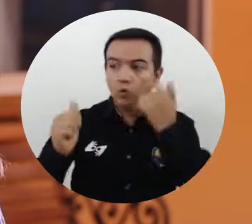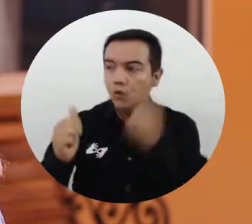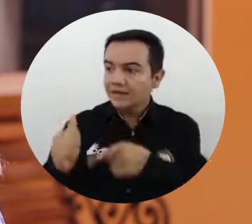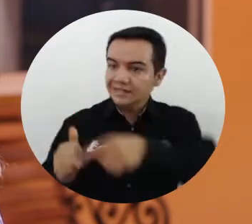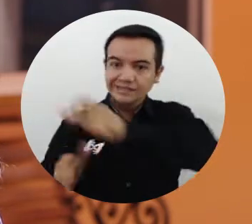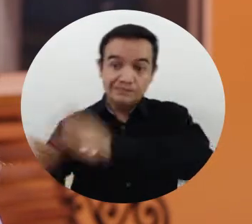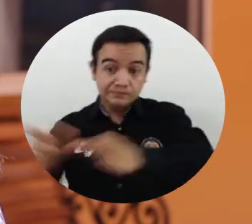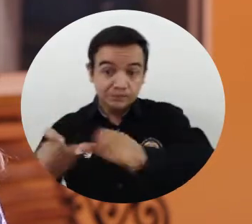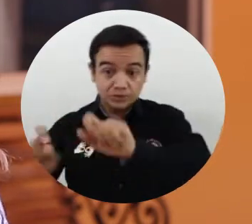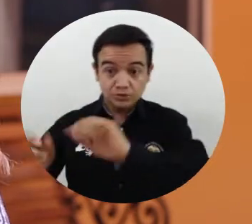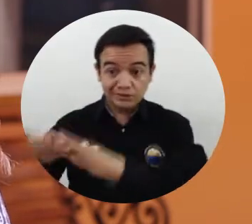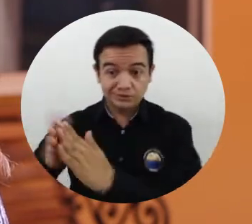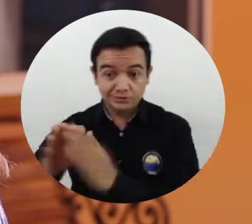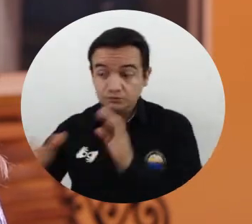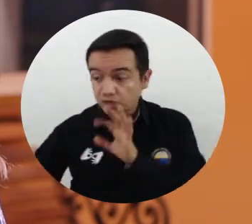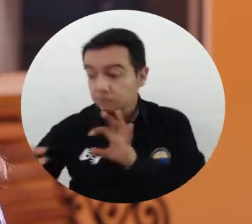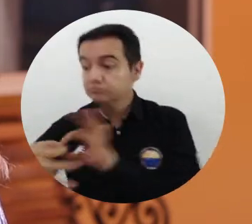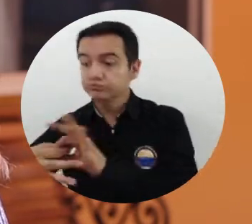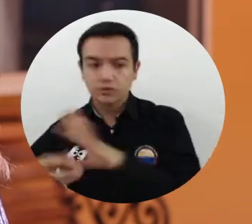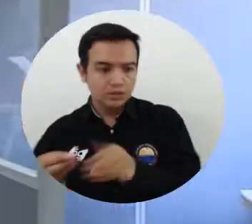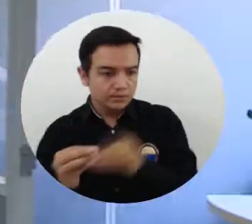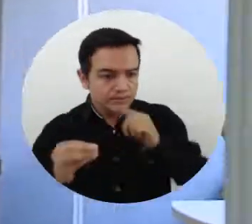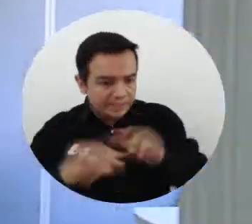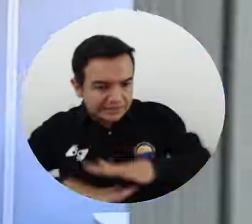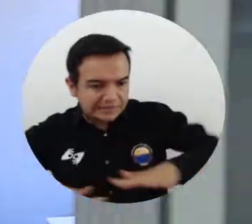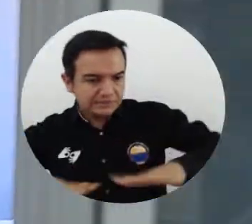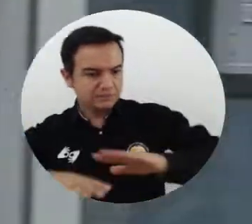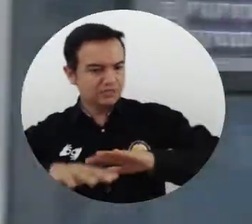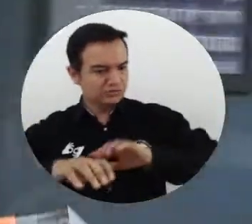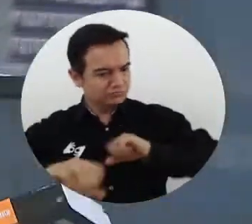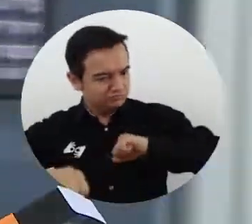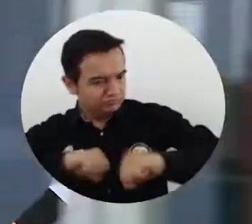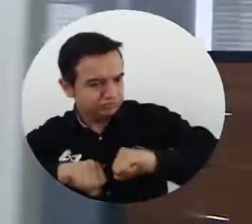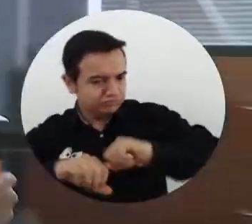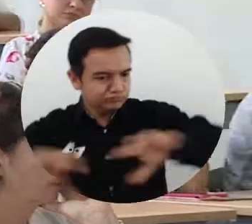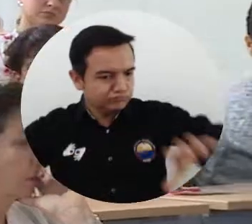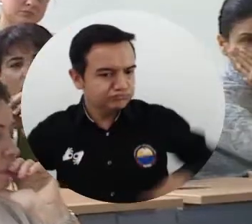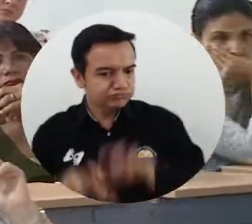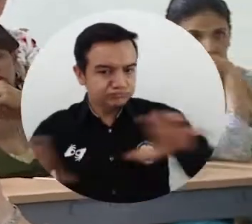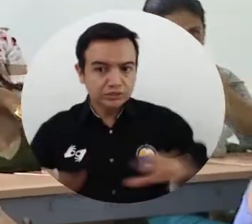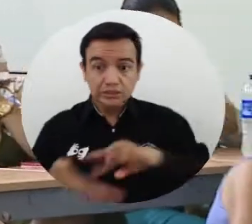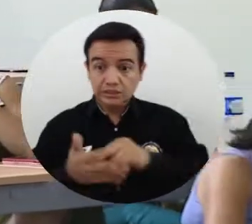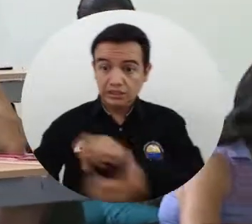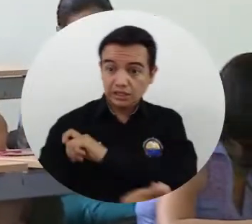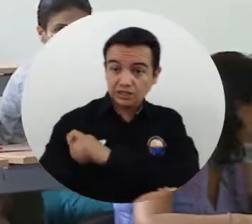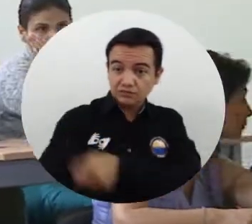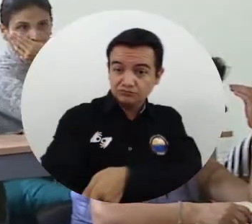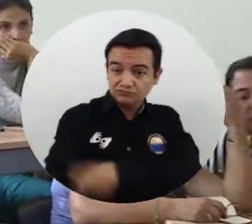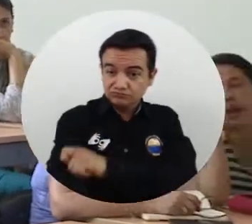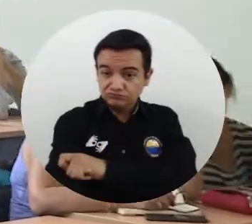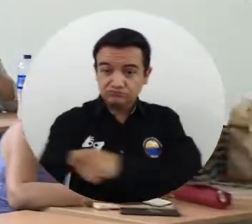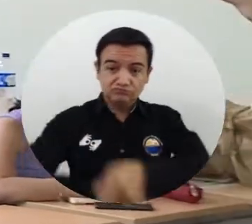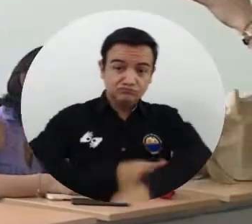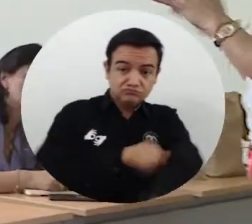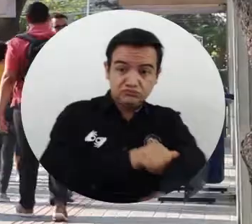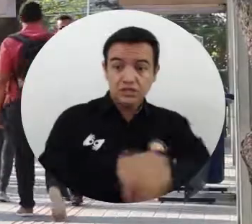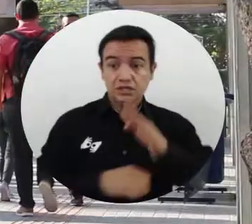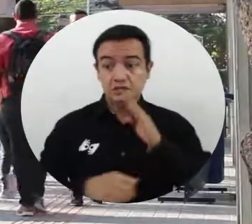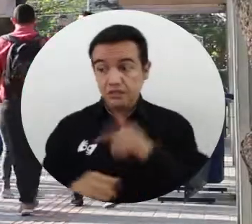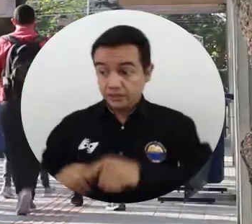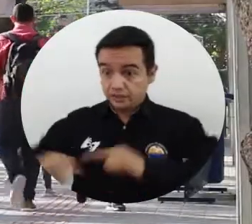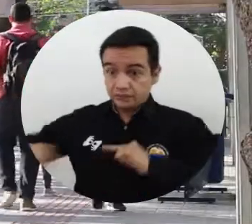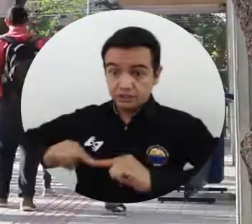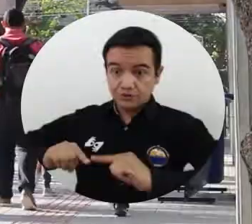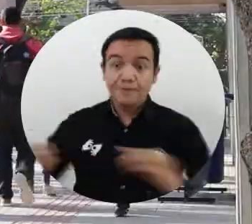con la comunidad, transformar cada uno de los espacios que representa el esfuerzo, no solamente del equipo administrativo, sino de